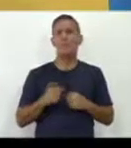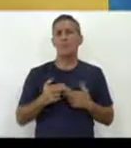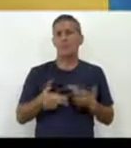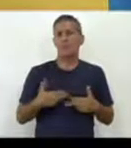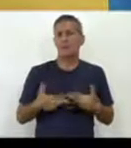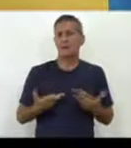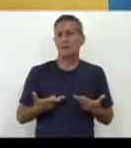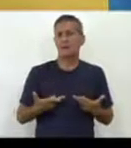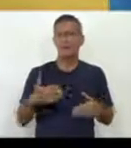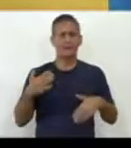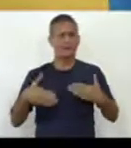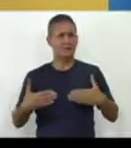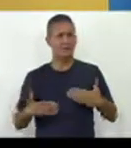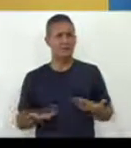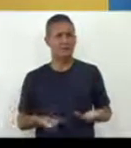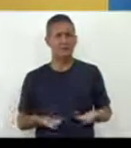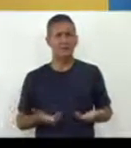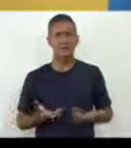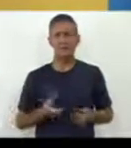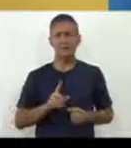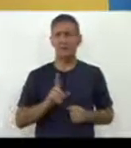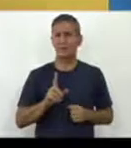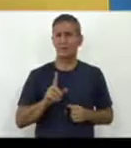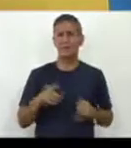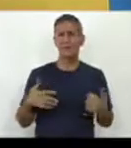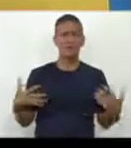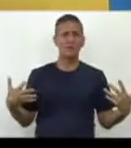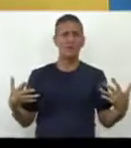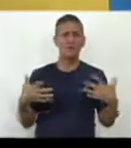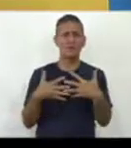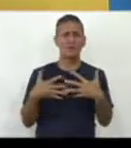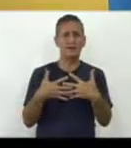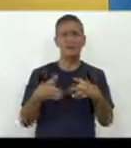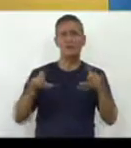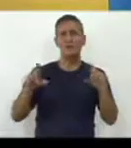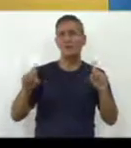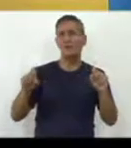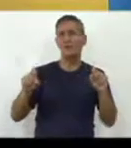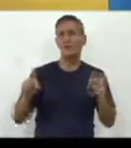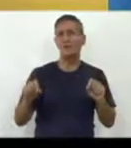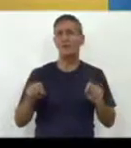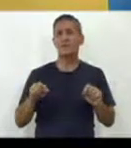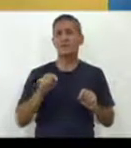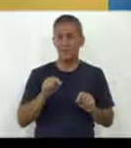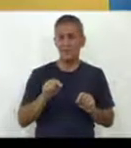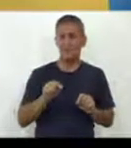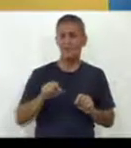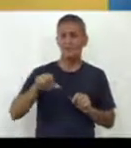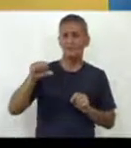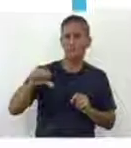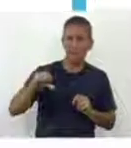actividades que no se correspondan con el juego, pues limitan el desarrollo. La